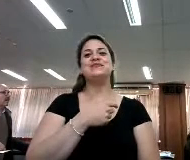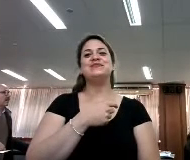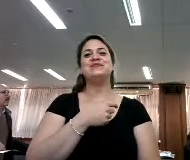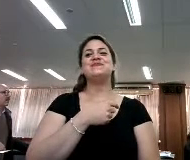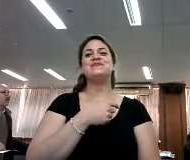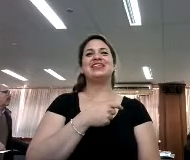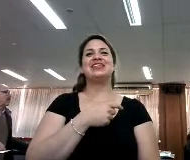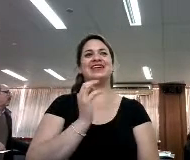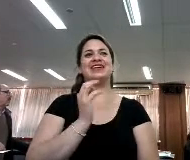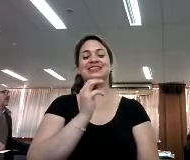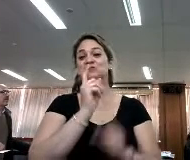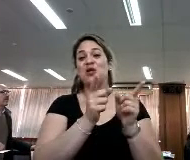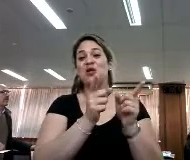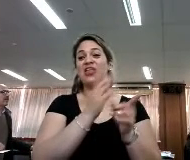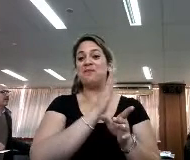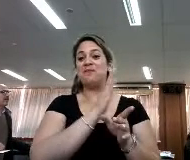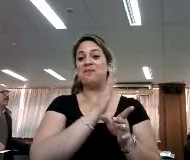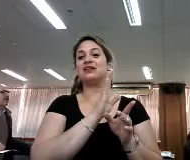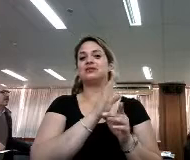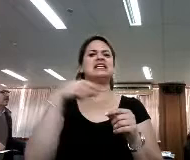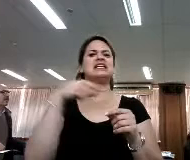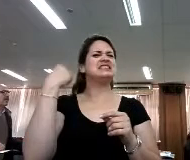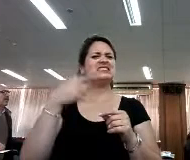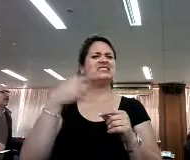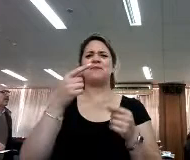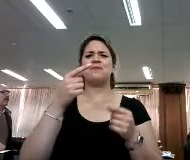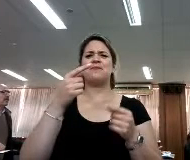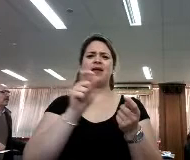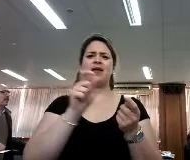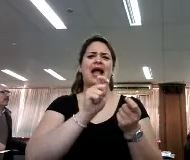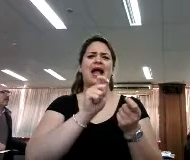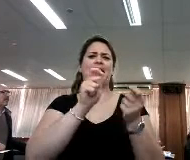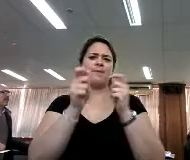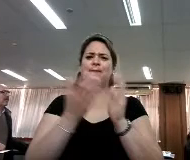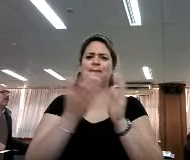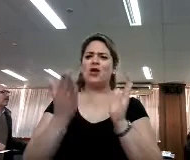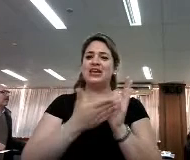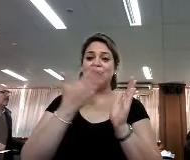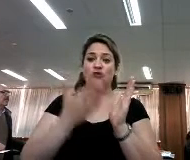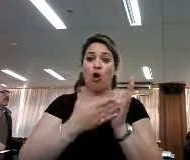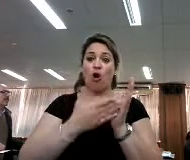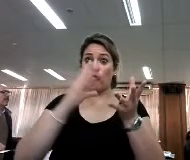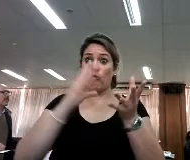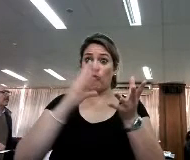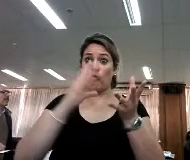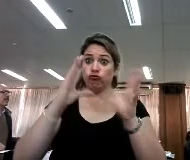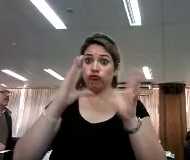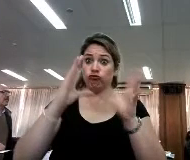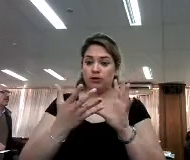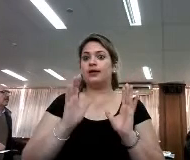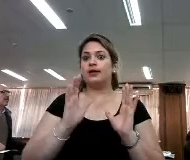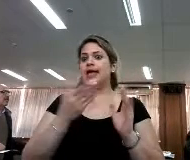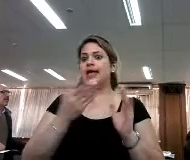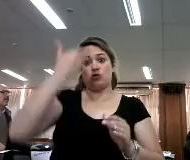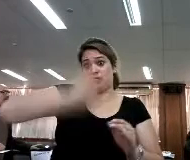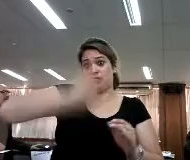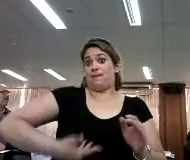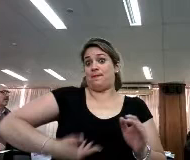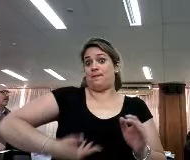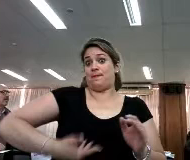sí, además de que vemos siempre una mutación del libro, vemos también y esto es humano, pues no es de ahora,